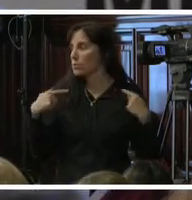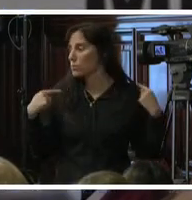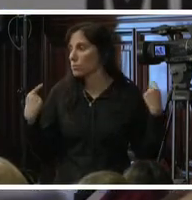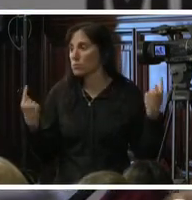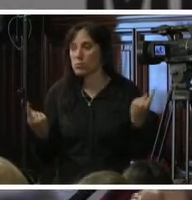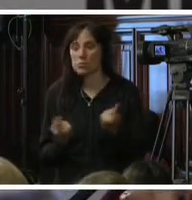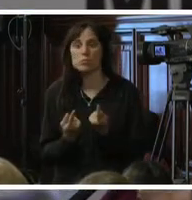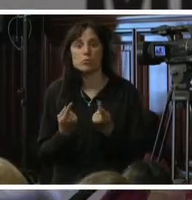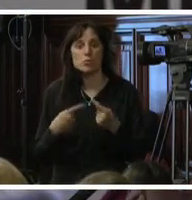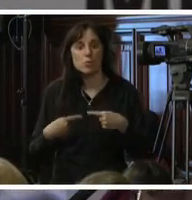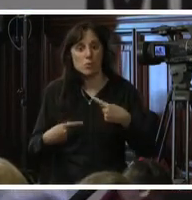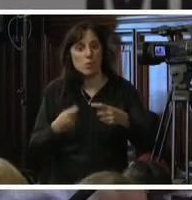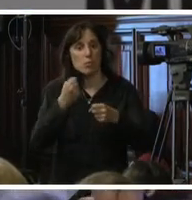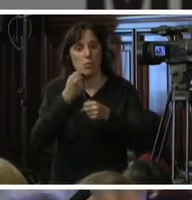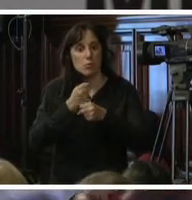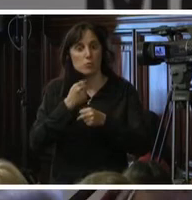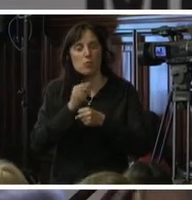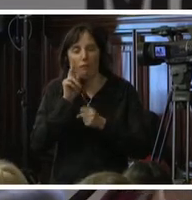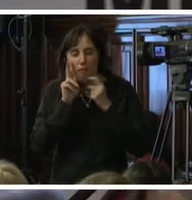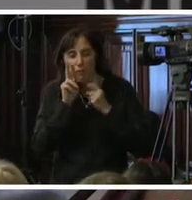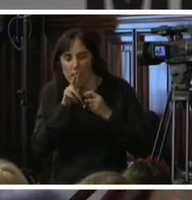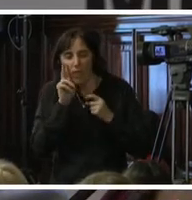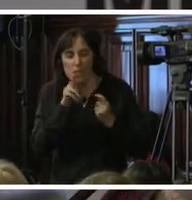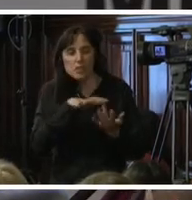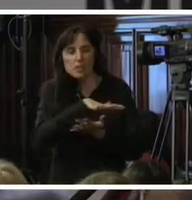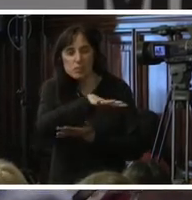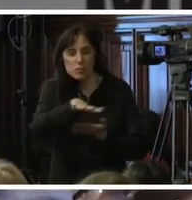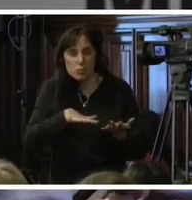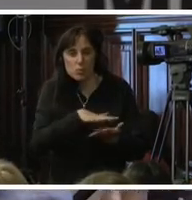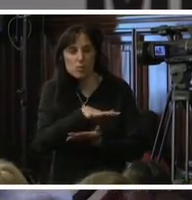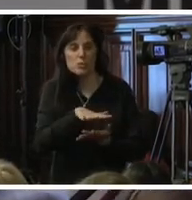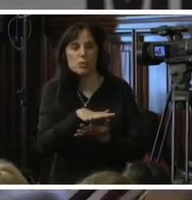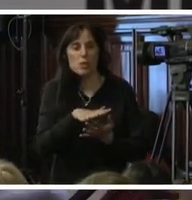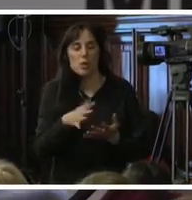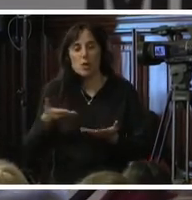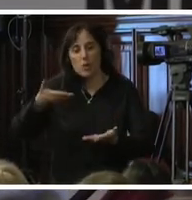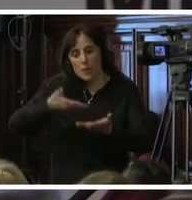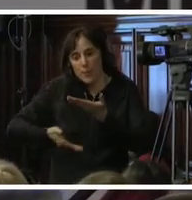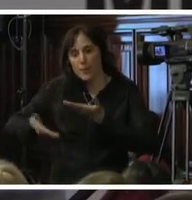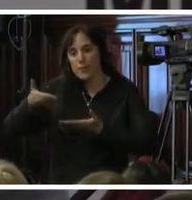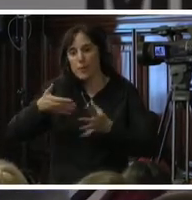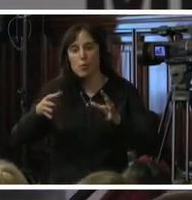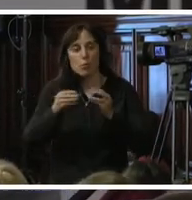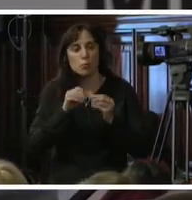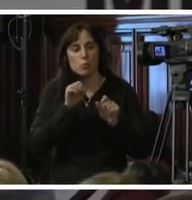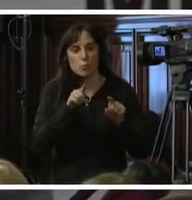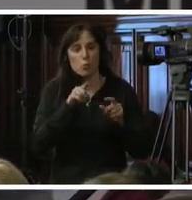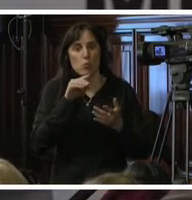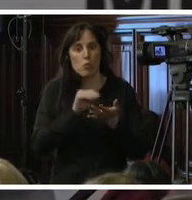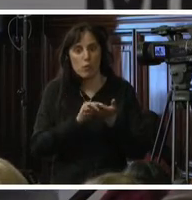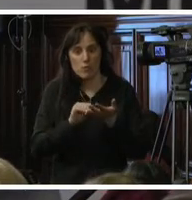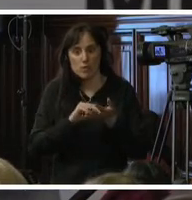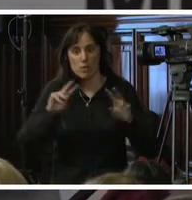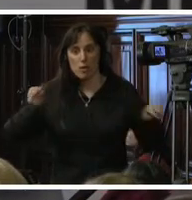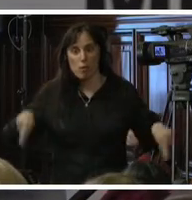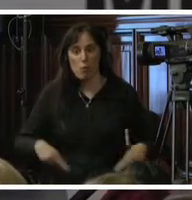vigilando la situación, haciéndole un seguimiento y vamos a trabajar en colaboración estrecha con su oficina en Naciones